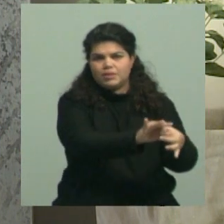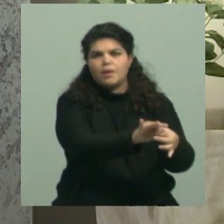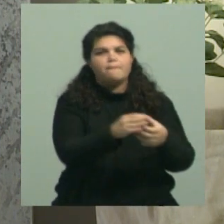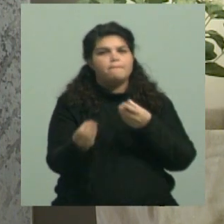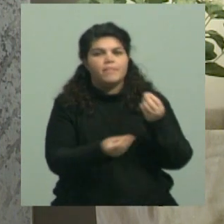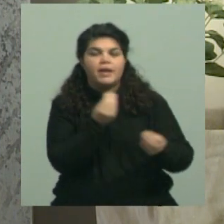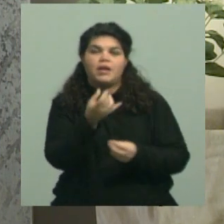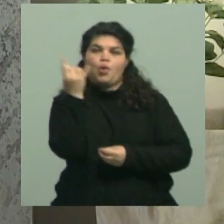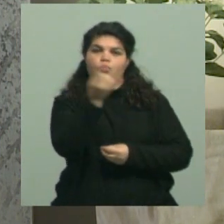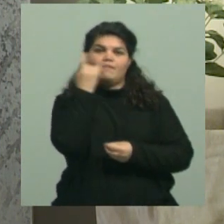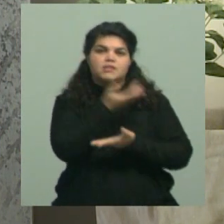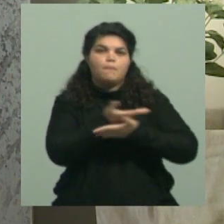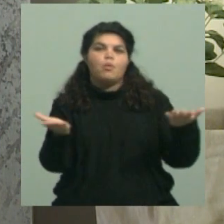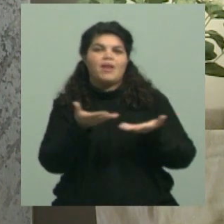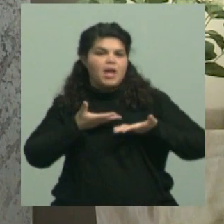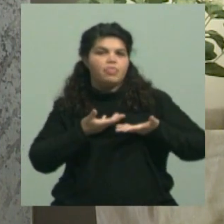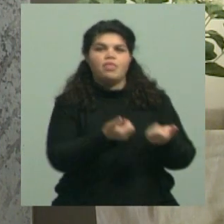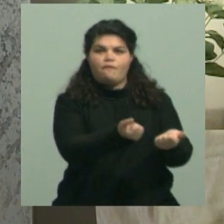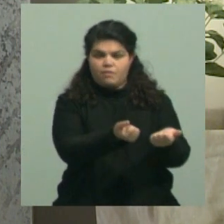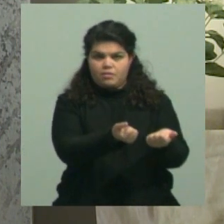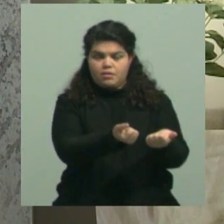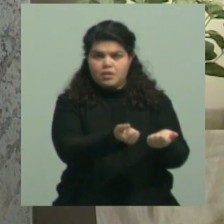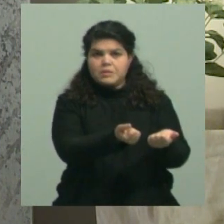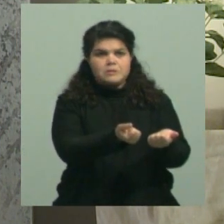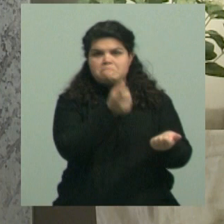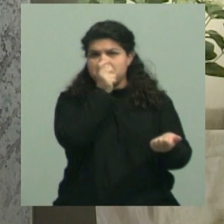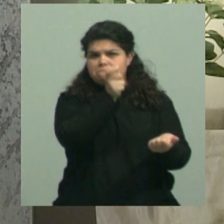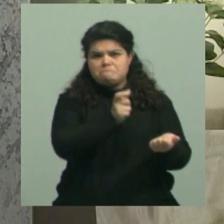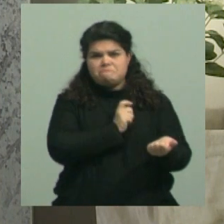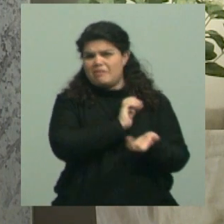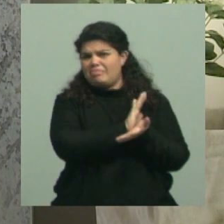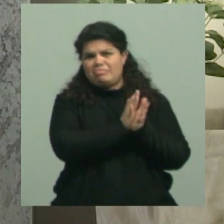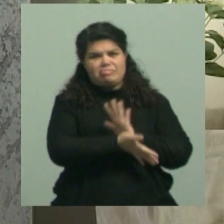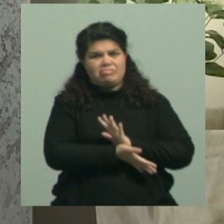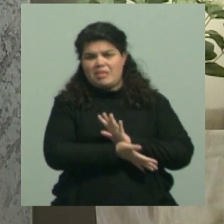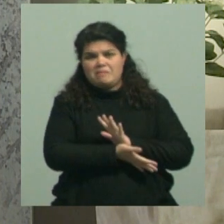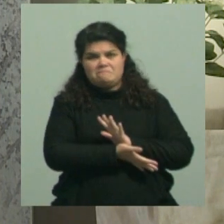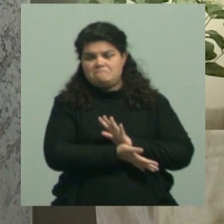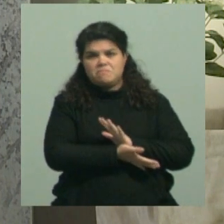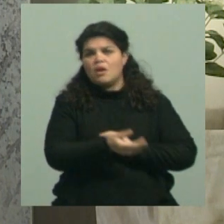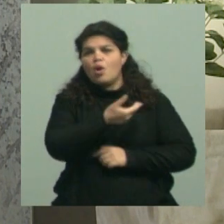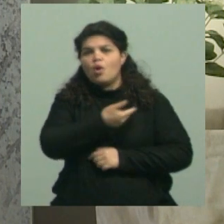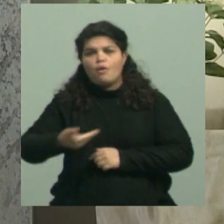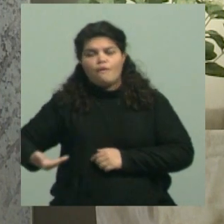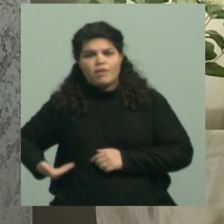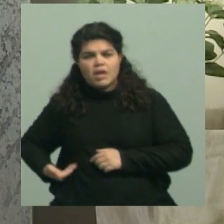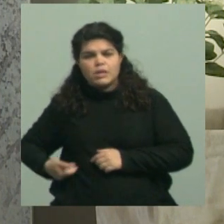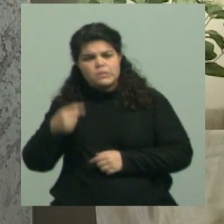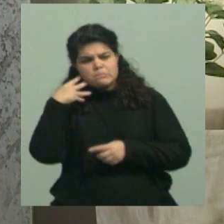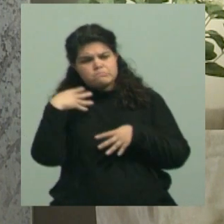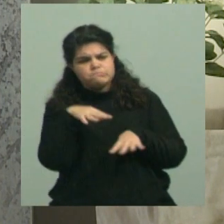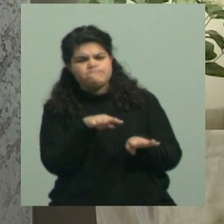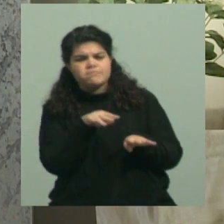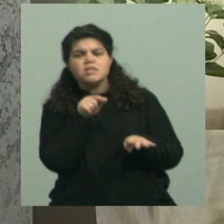educación pública. Hubo una respuesta, un mensaje que tomó el gobierno en este sentido,